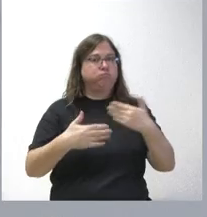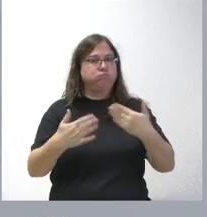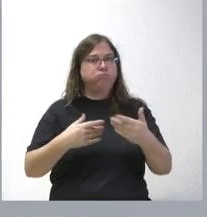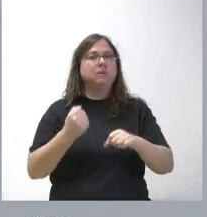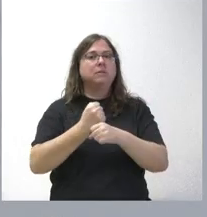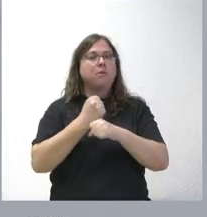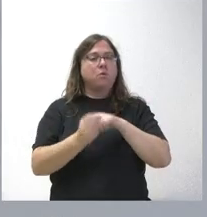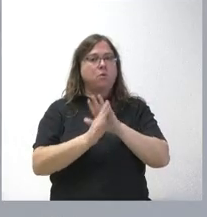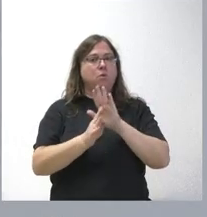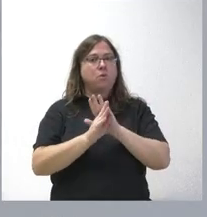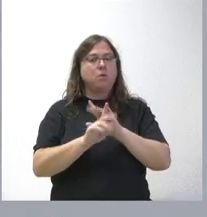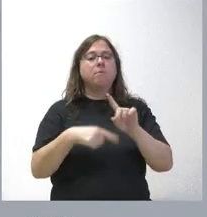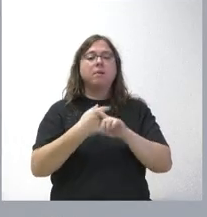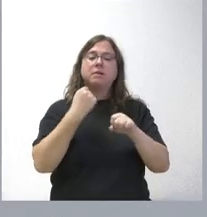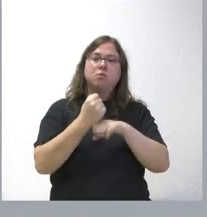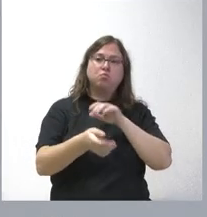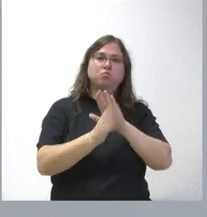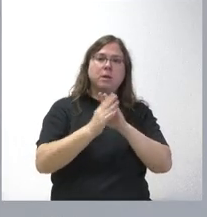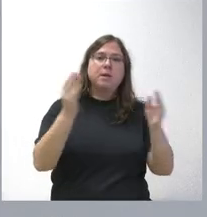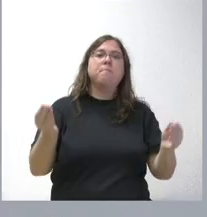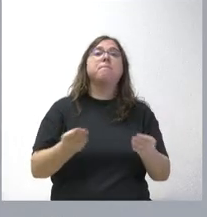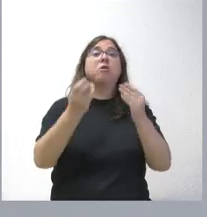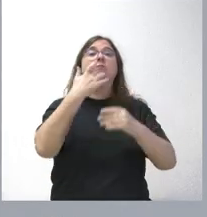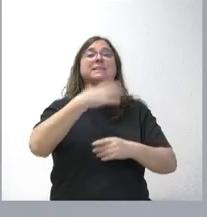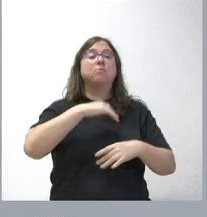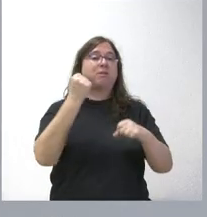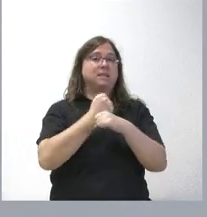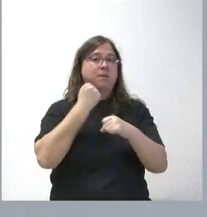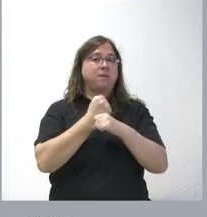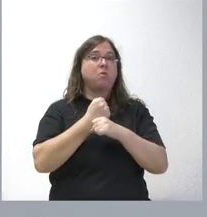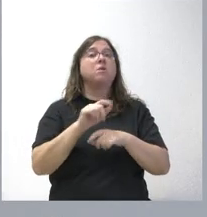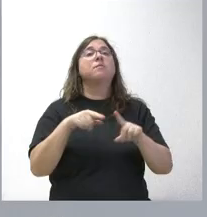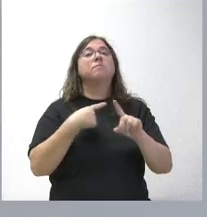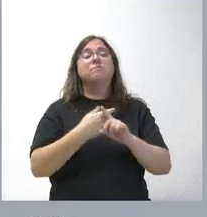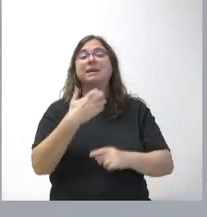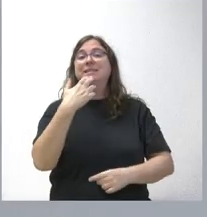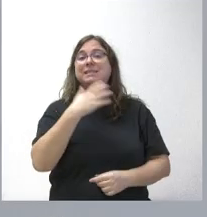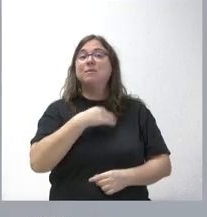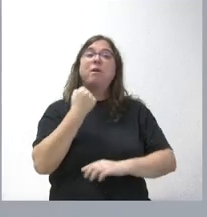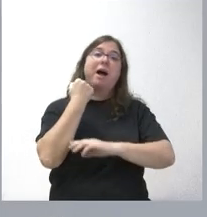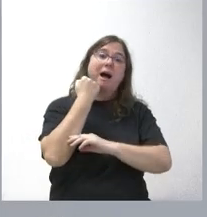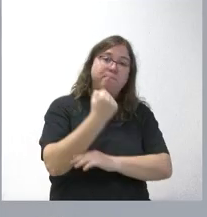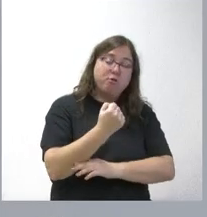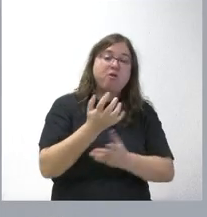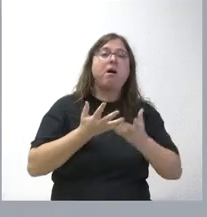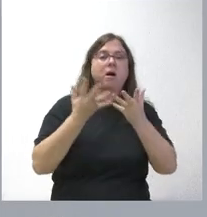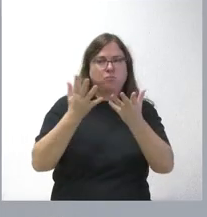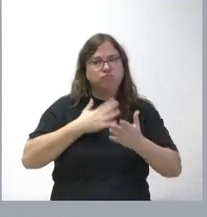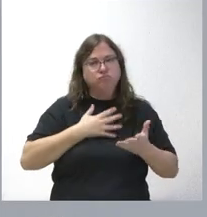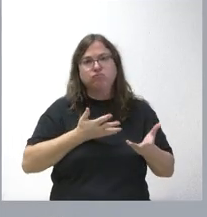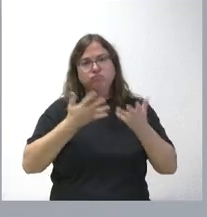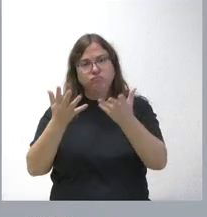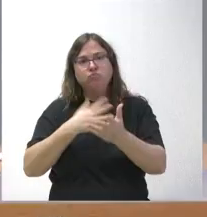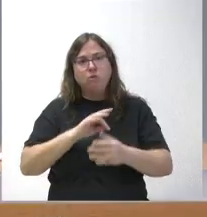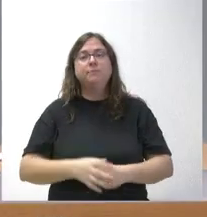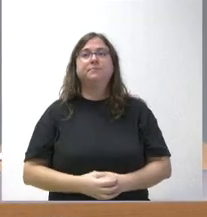se mantenga el empleo, porque mejore, si es posible, este empleo y, en la medida en que podamos apoyar o ayudar, pues contarán con nosotros para que así sea.